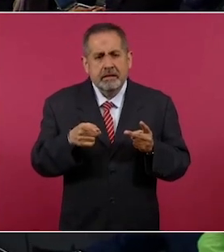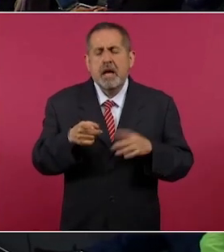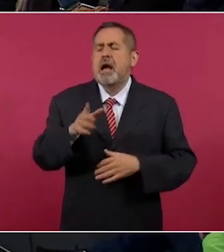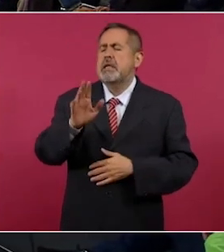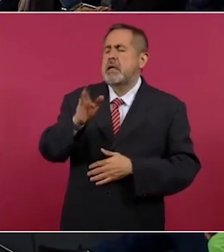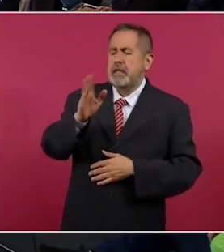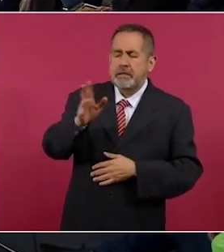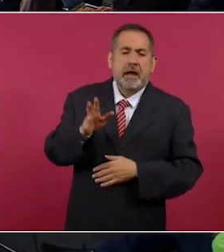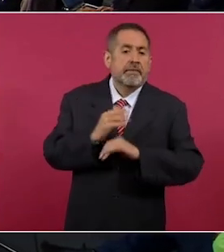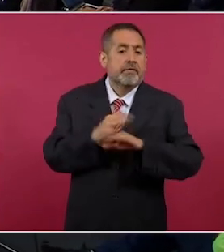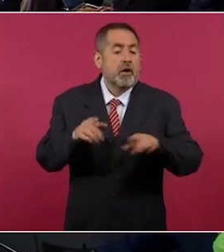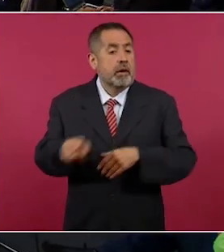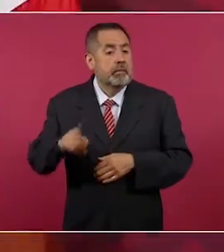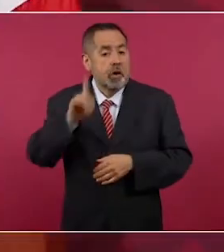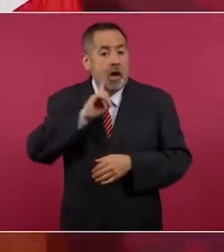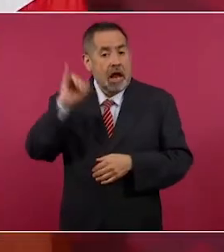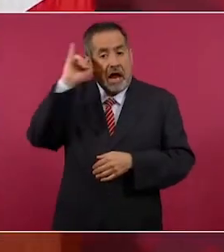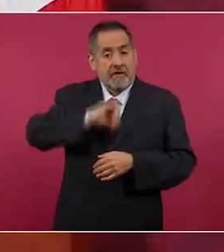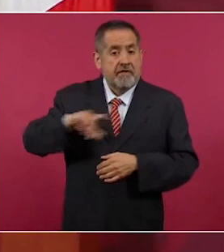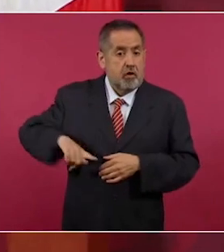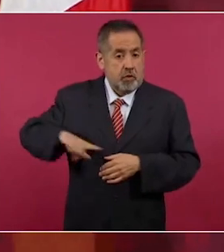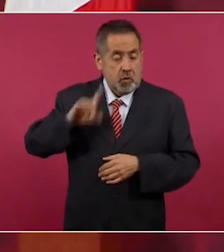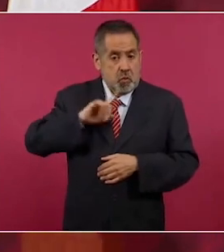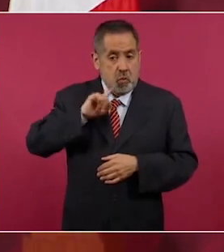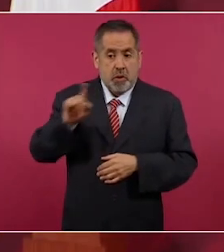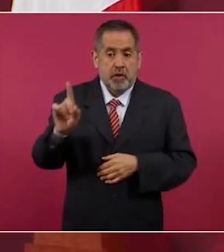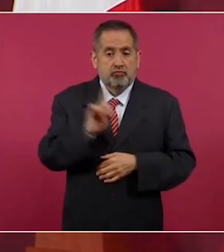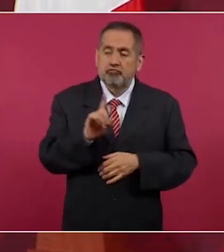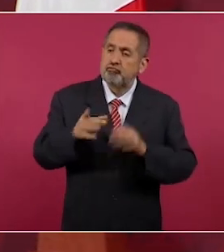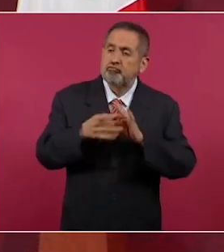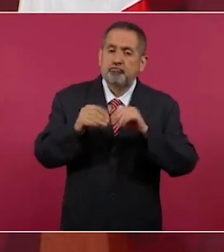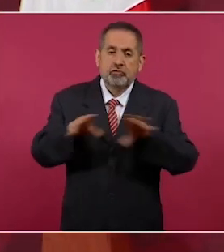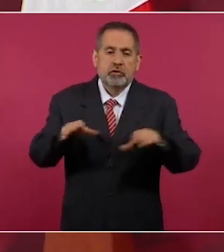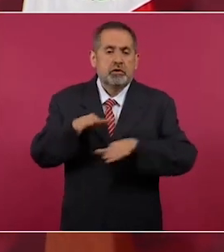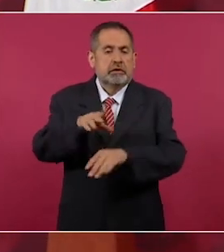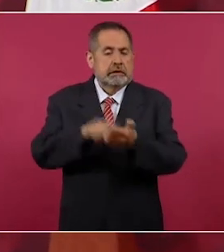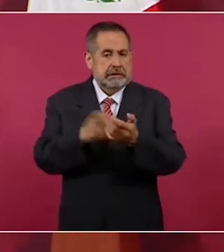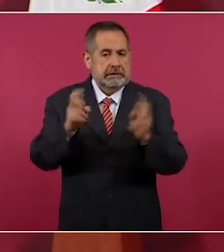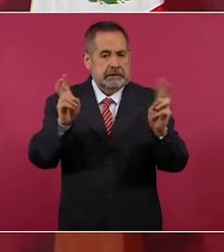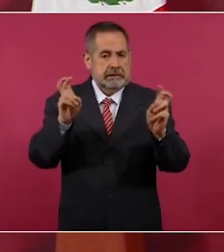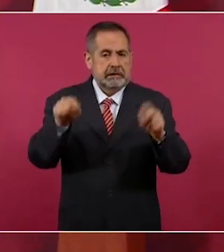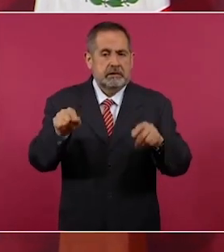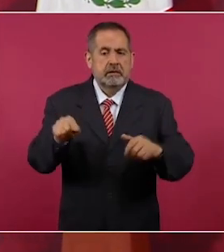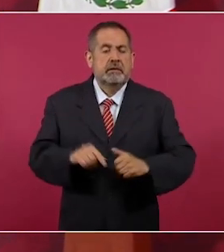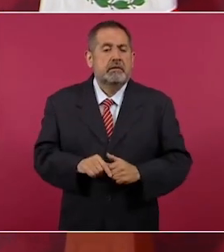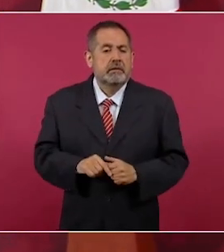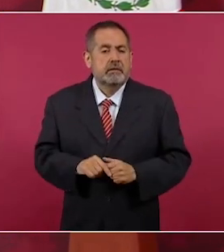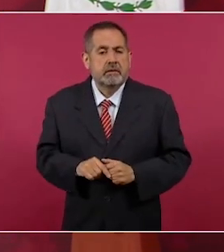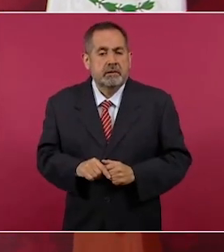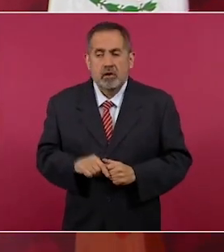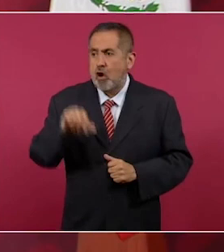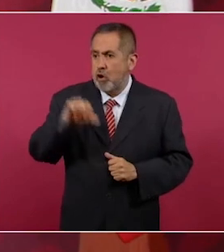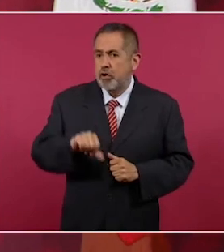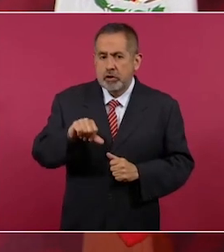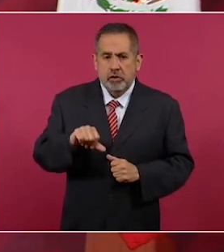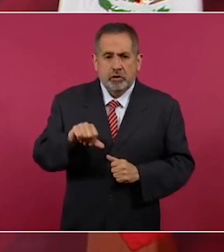Sí, informó la jefa de gobierno sobre este tema y hoy